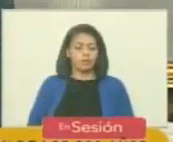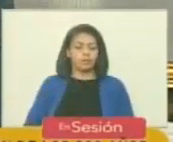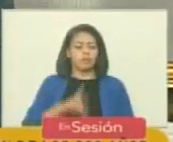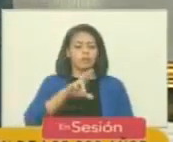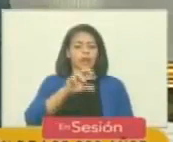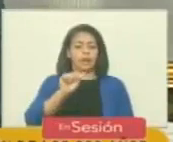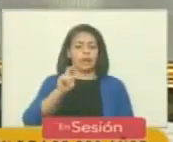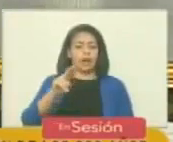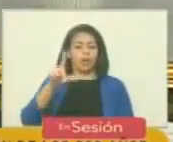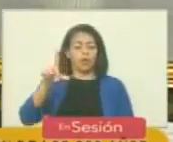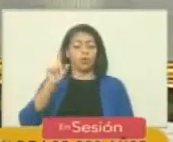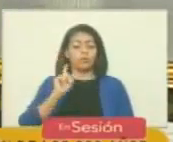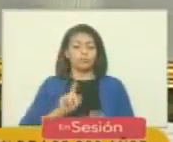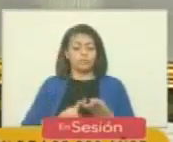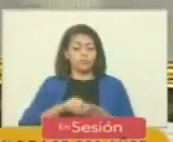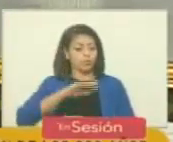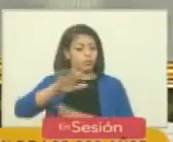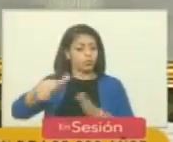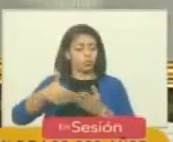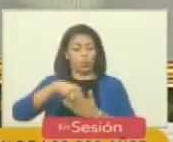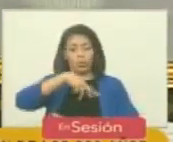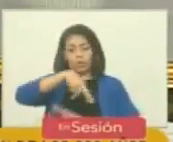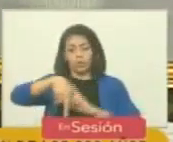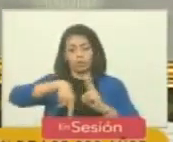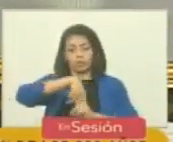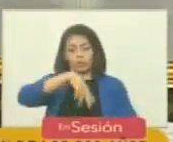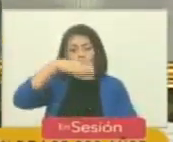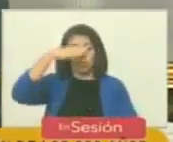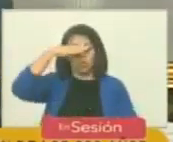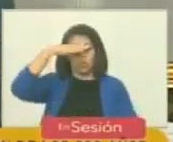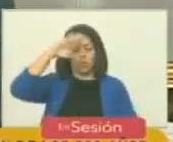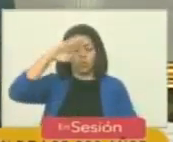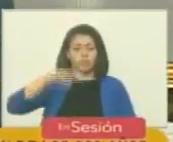Raúl Castro Ruz por todos los revolucionarios cubanos